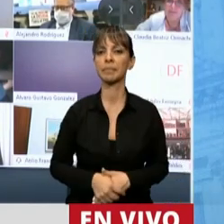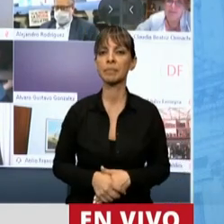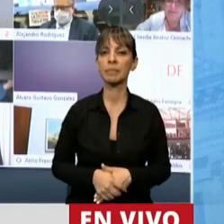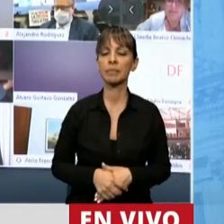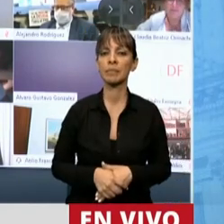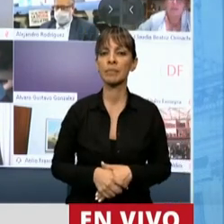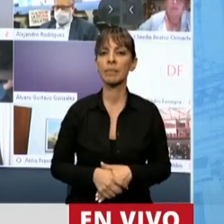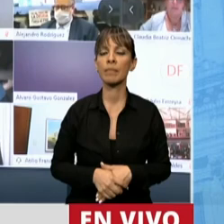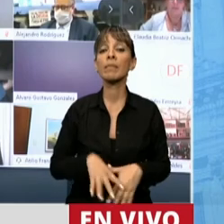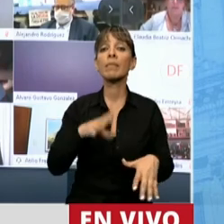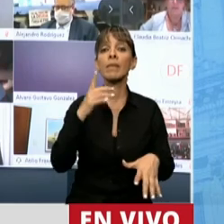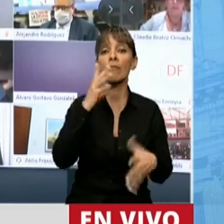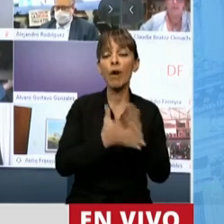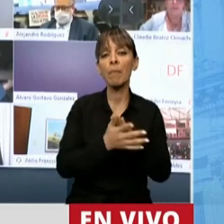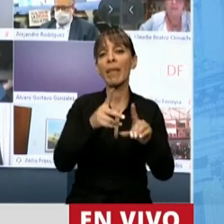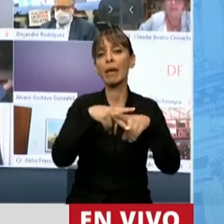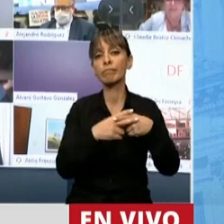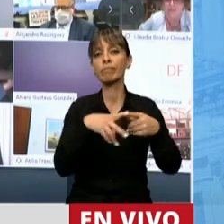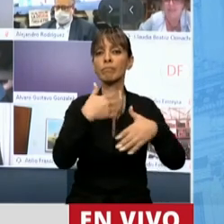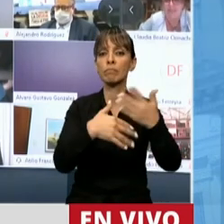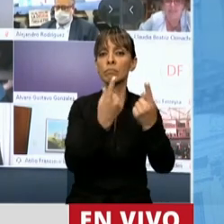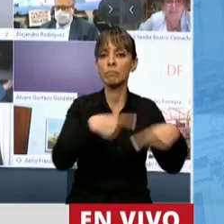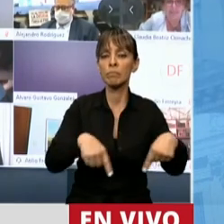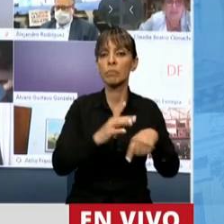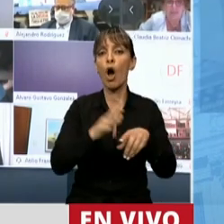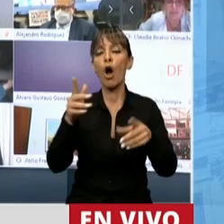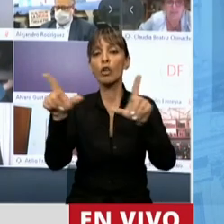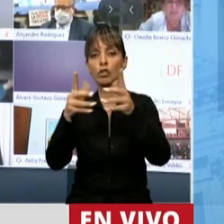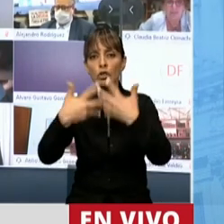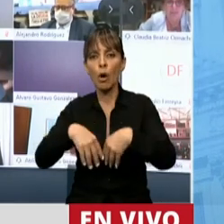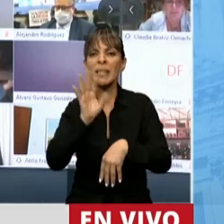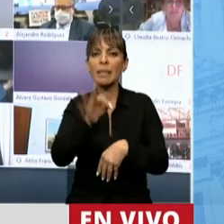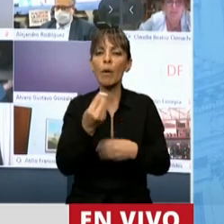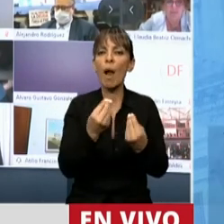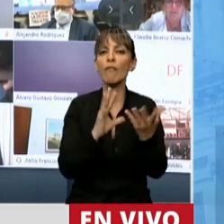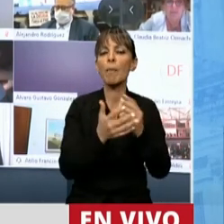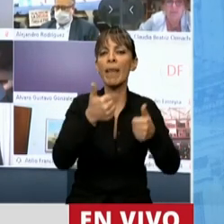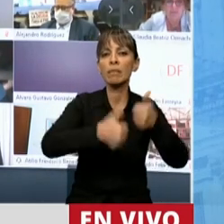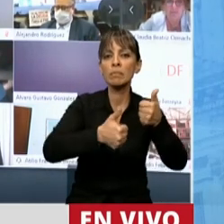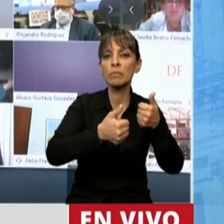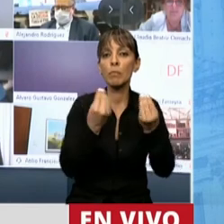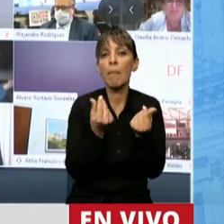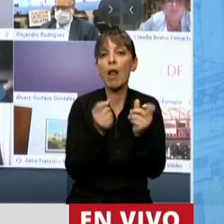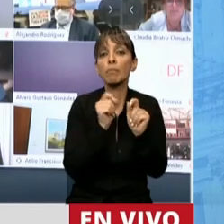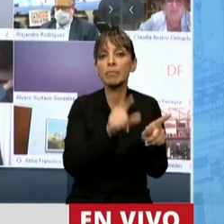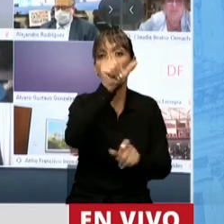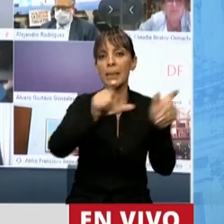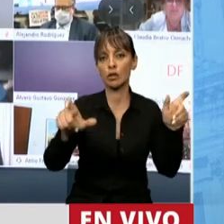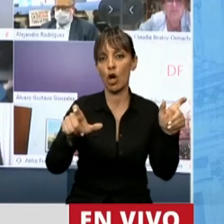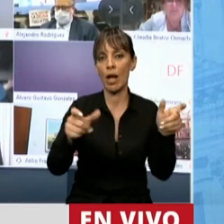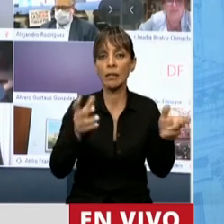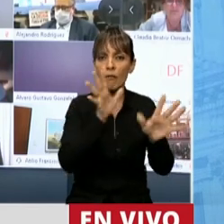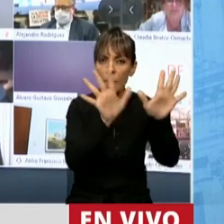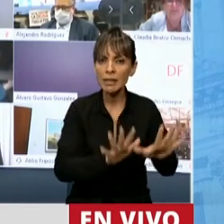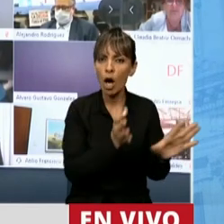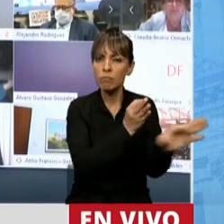La industria del conocimiento, la industria del software, ¿sabe dónde está el eje de su competitividad? En los recursos humanos, en la formación de recursos